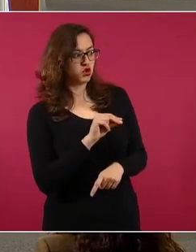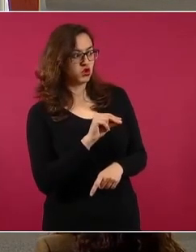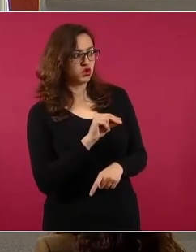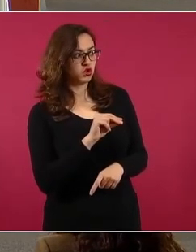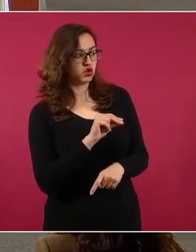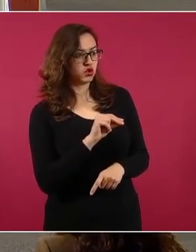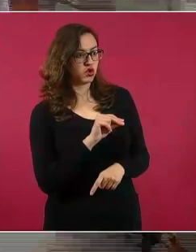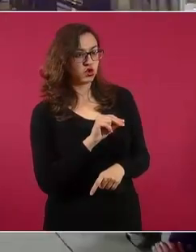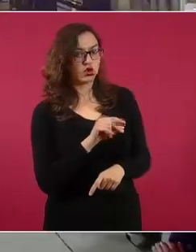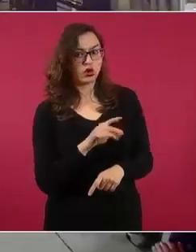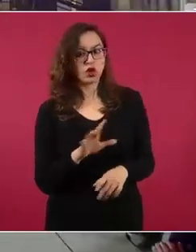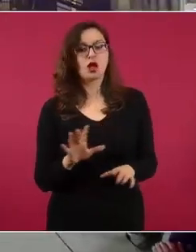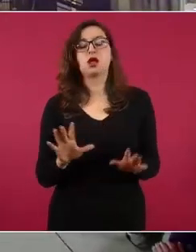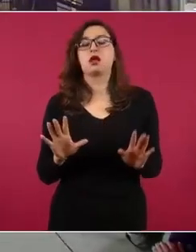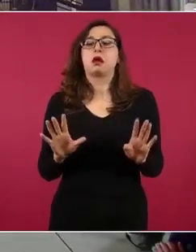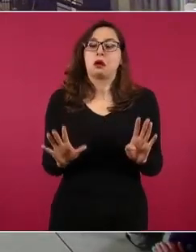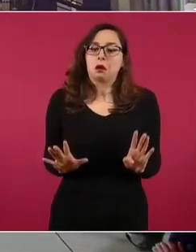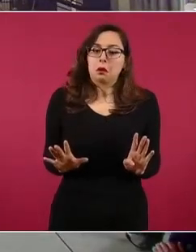Ah.